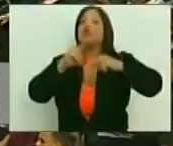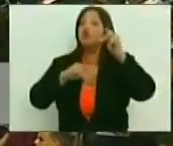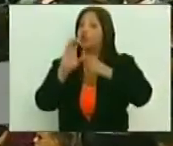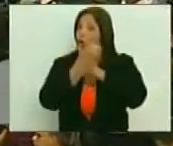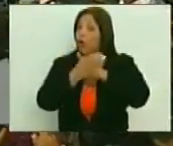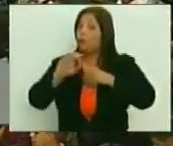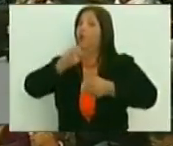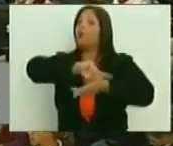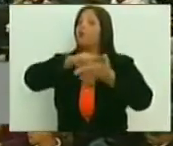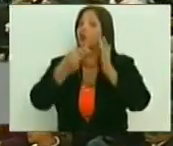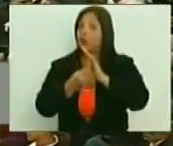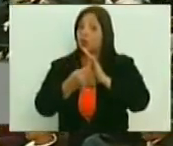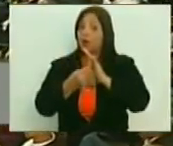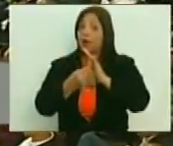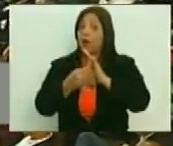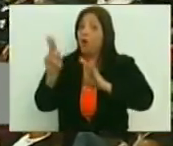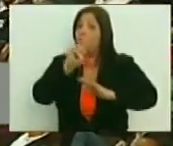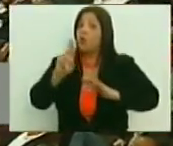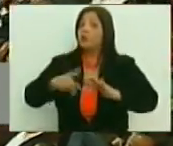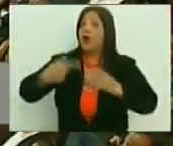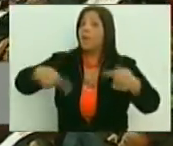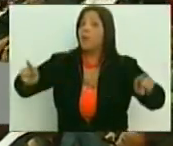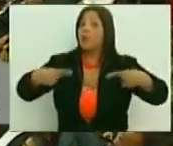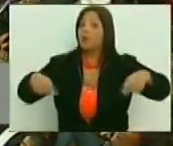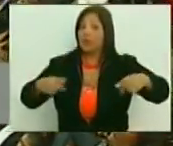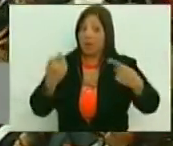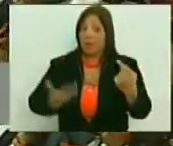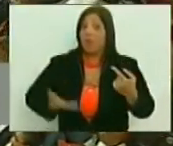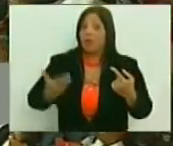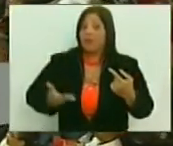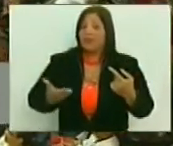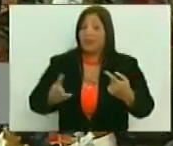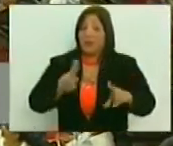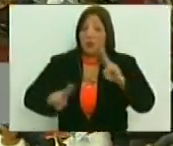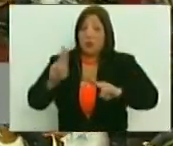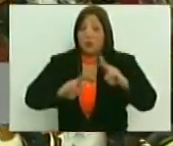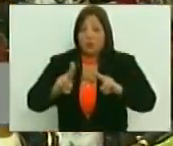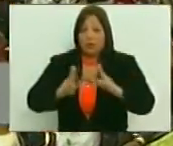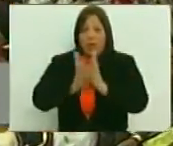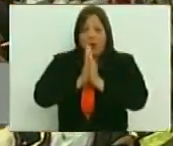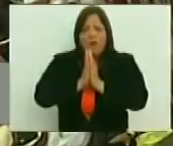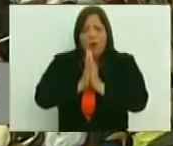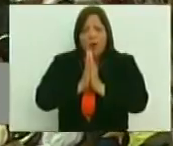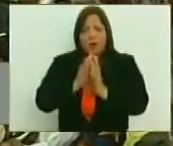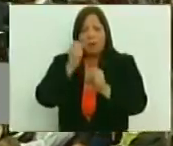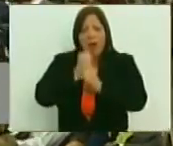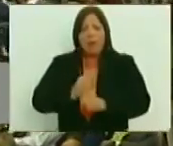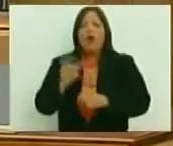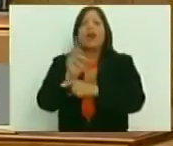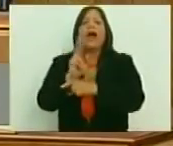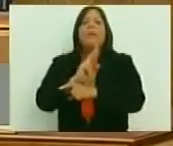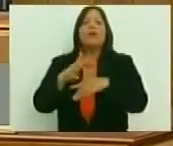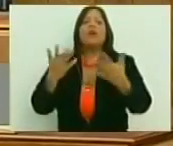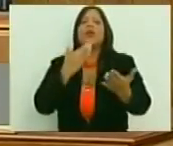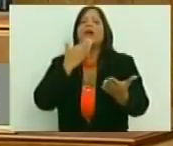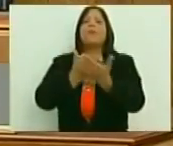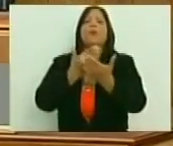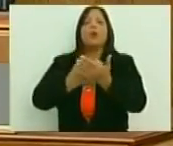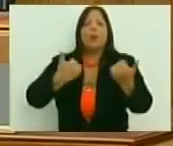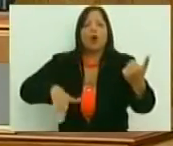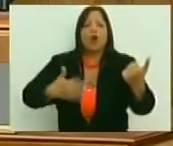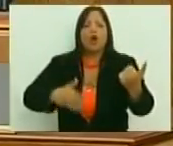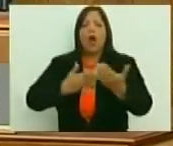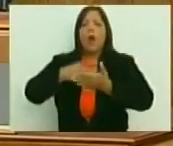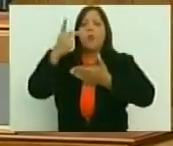que no hemos utilizado todavía, ¿verdad? Así que, ¿qué estamos esperando? Bueno, rápido. ¿Qué proponemos los rockeros?